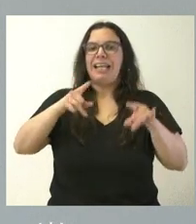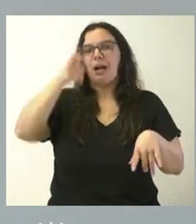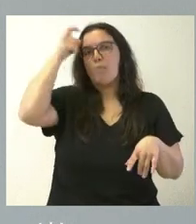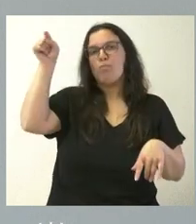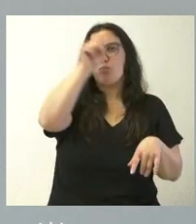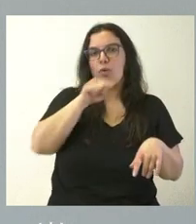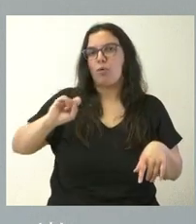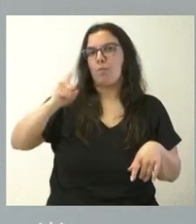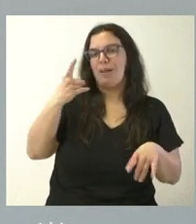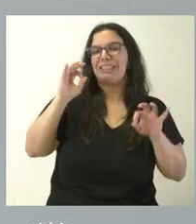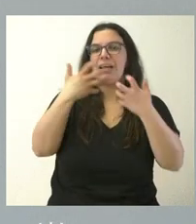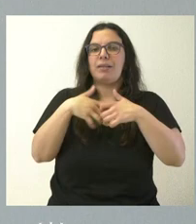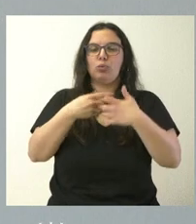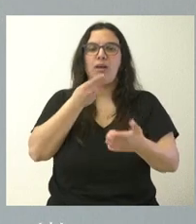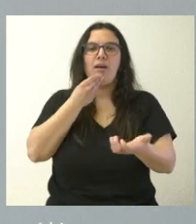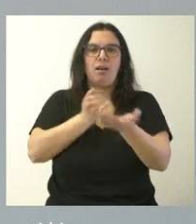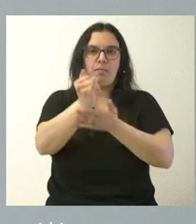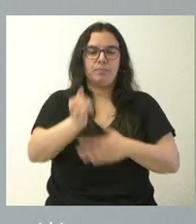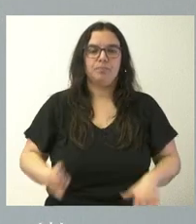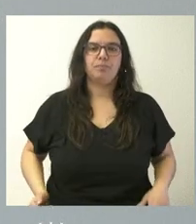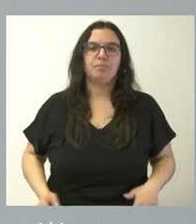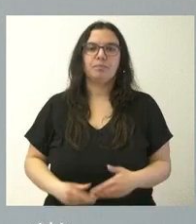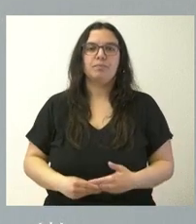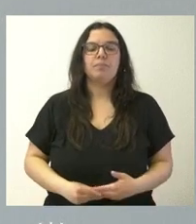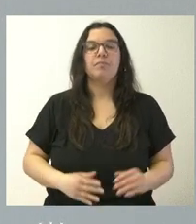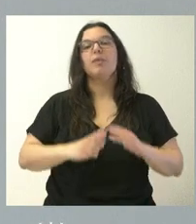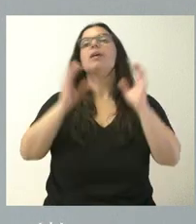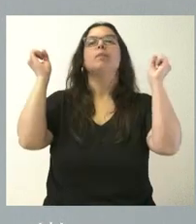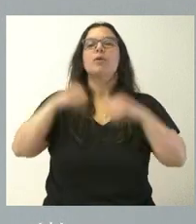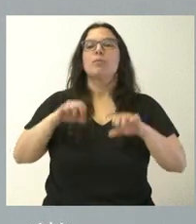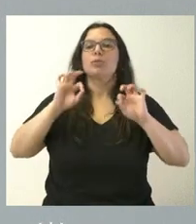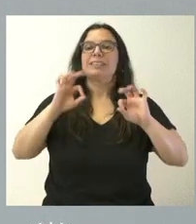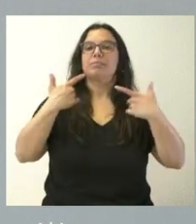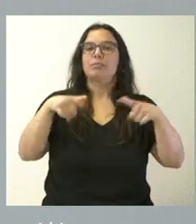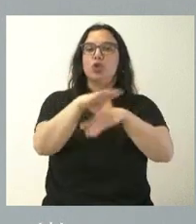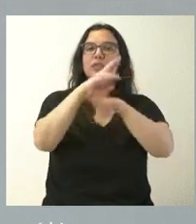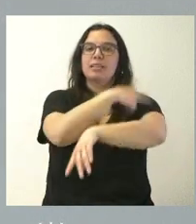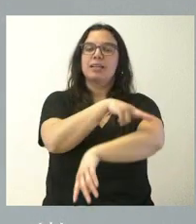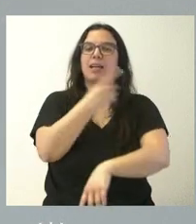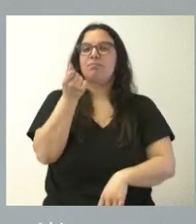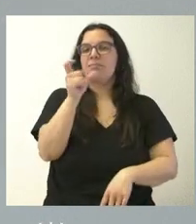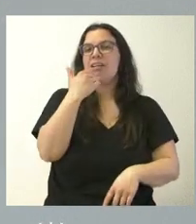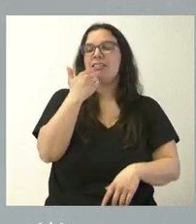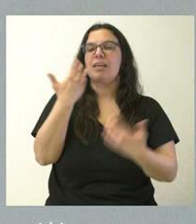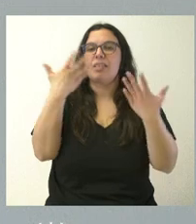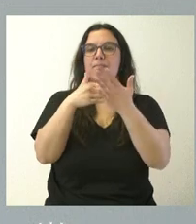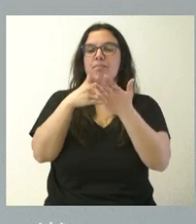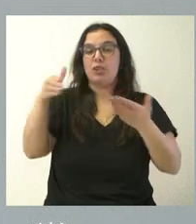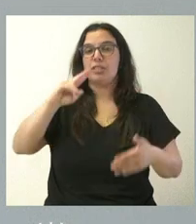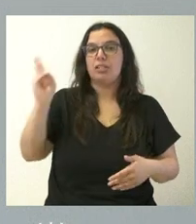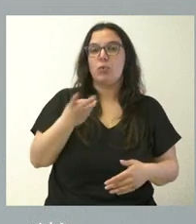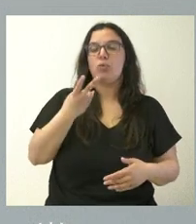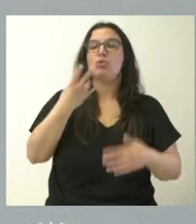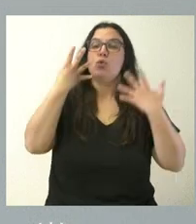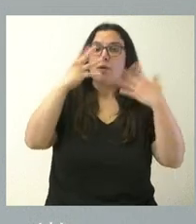en el ámbito de la industria agroalimentaria. Aprobamos en la Consejería de Sanidad un importe próximo a los 10 millones de euros, 9,4